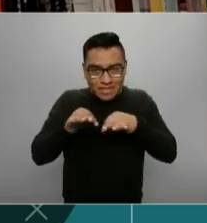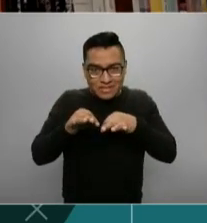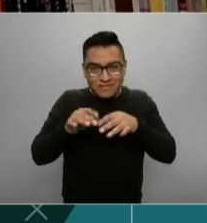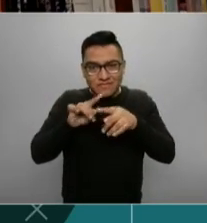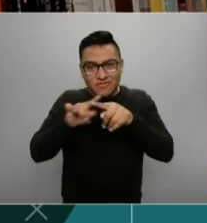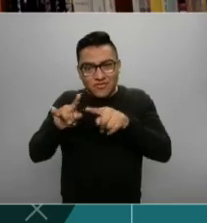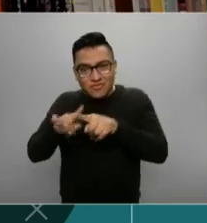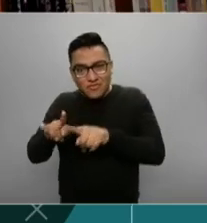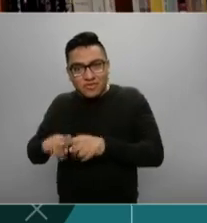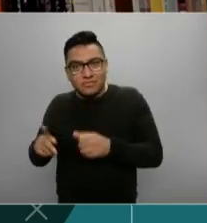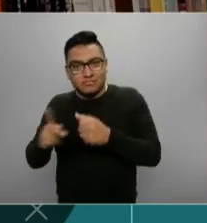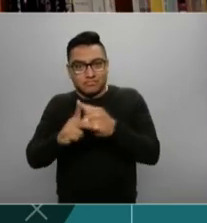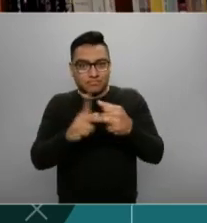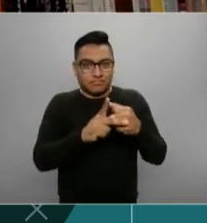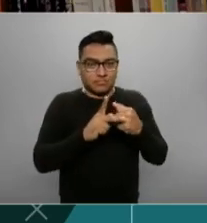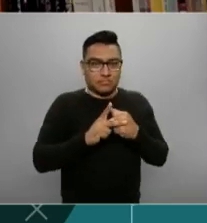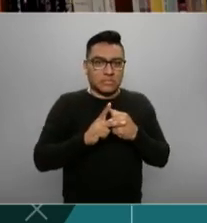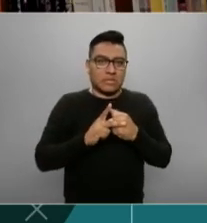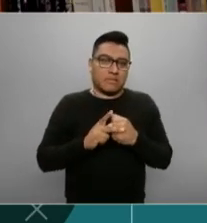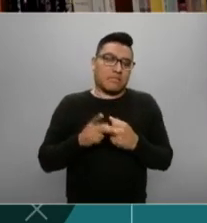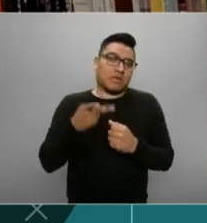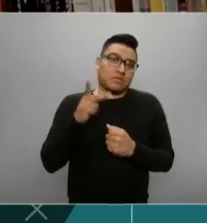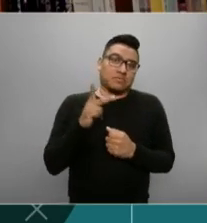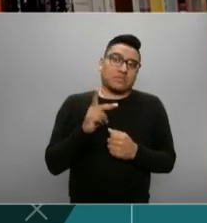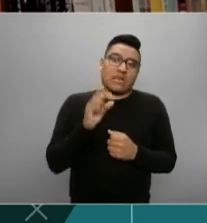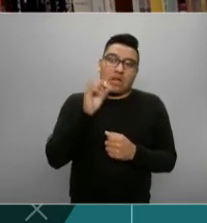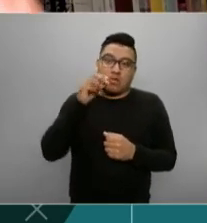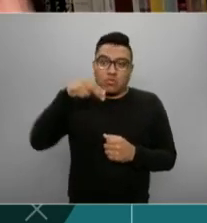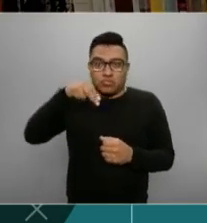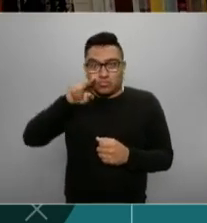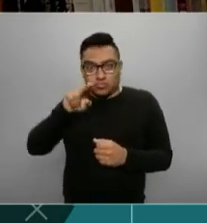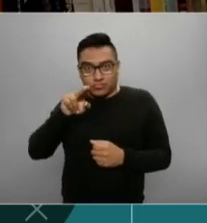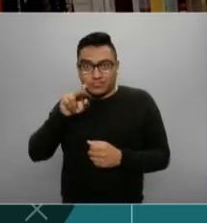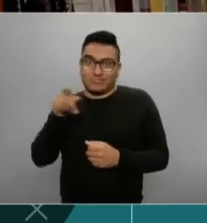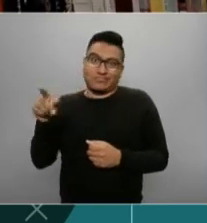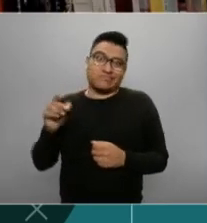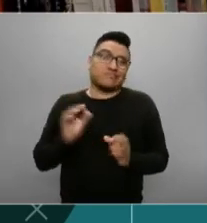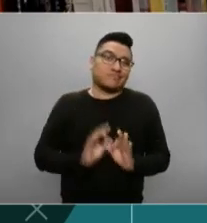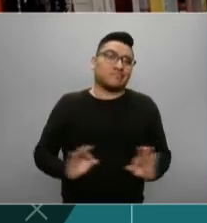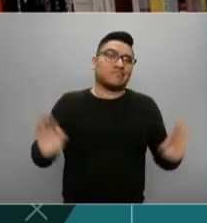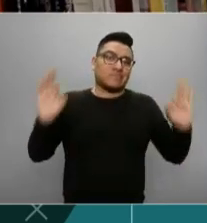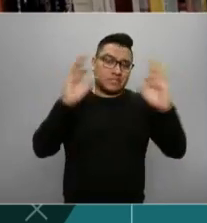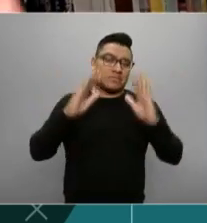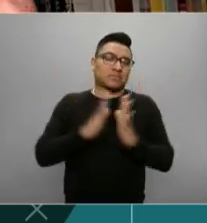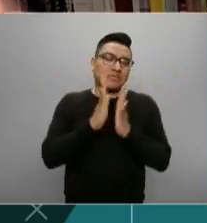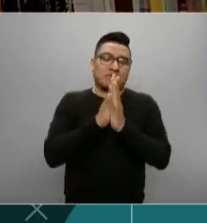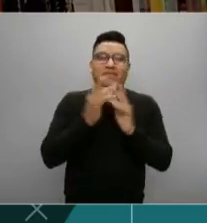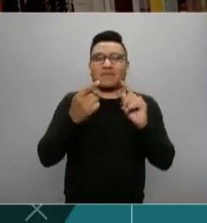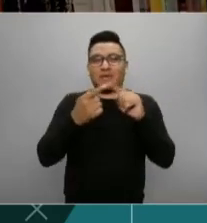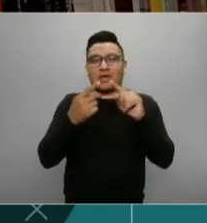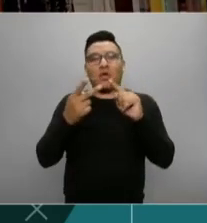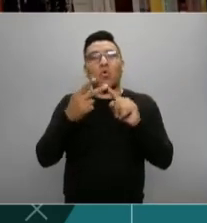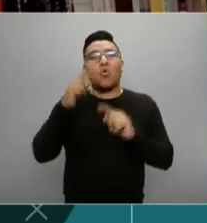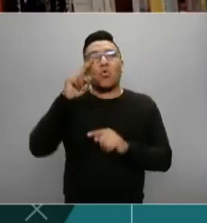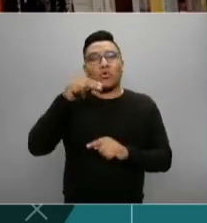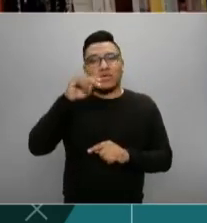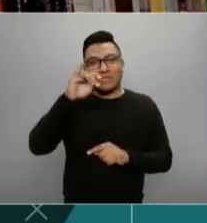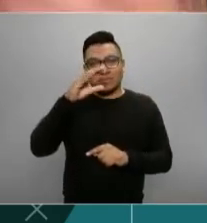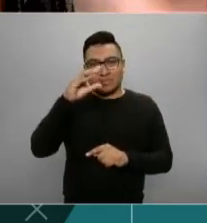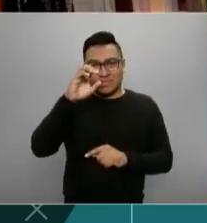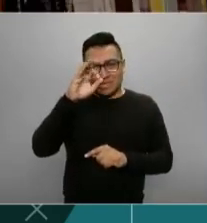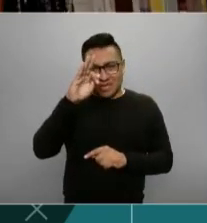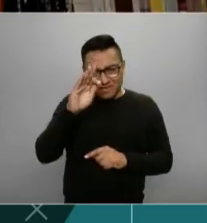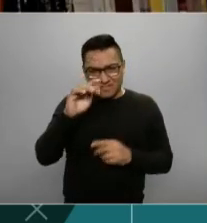en donde juega un papel importante, obviamente, la Organización Mundial de la Salud, pero tiene que participar UNICEF, tiene que participar el